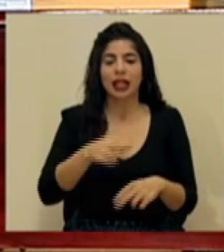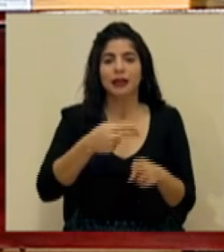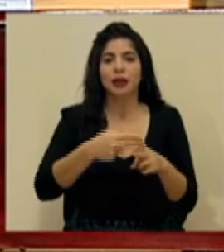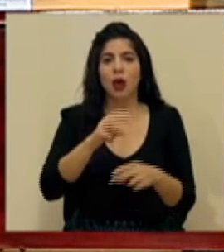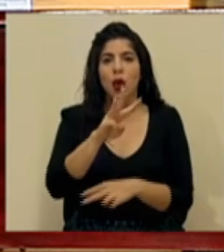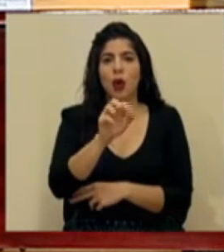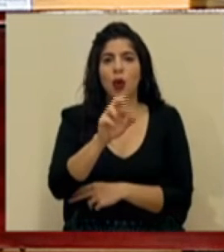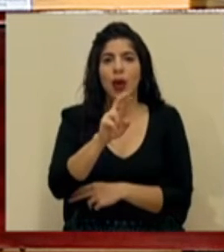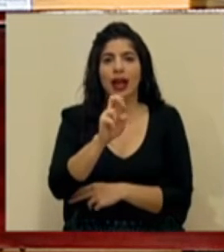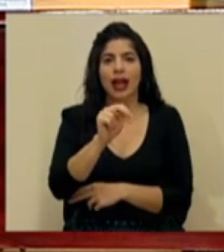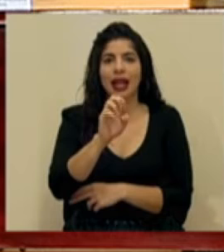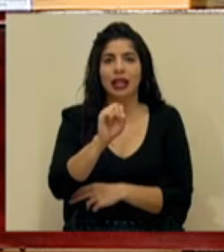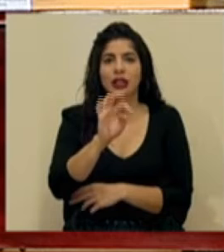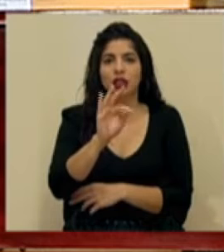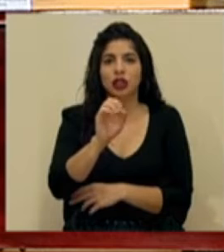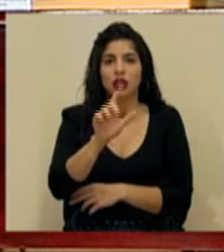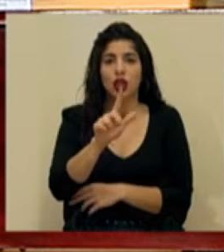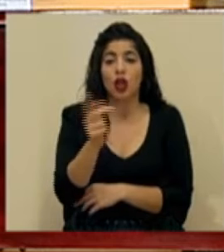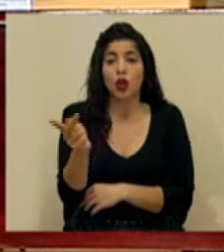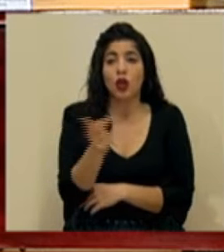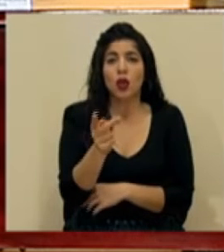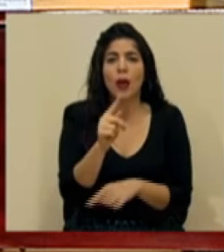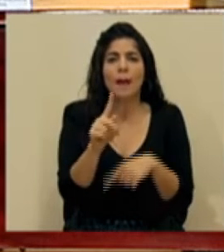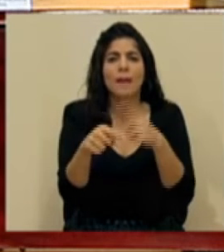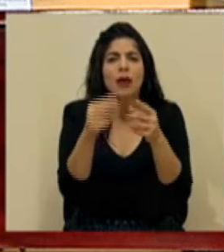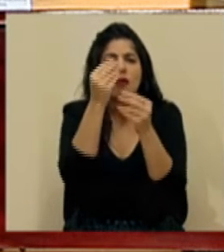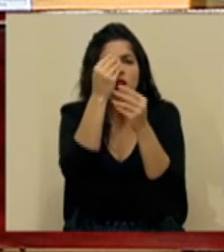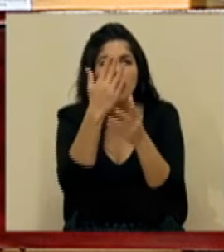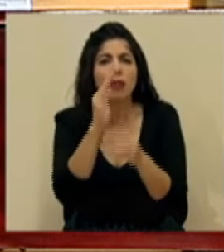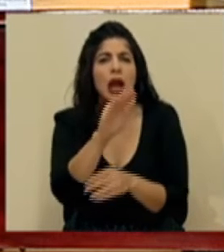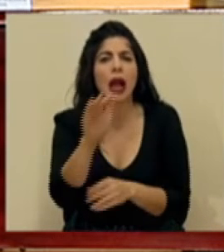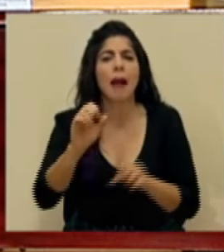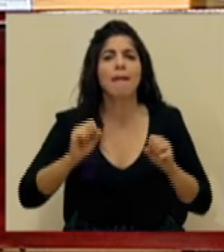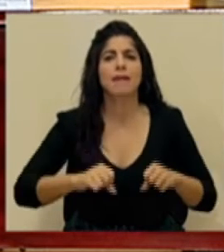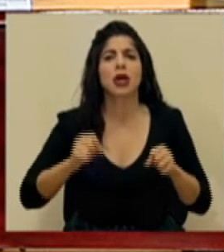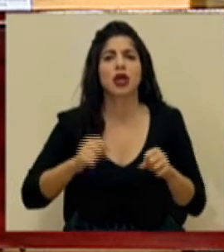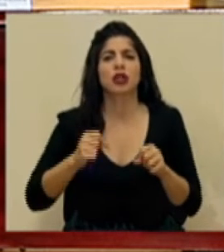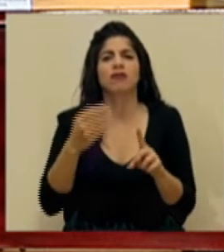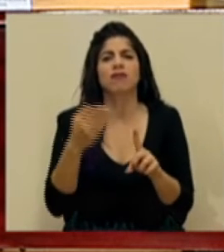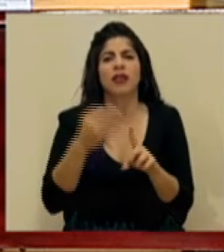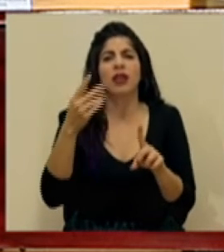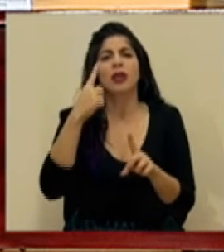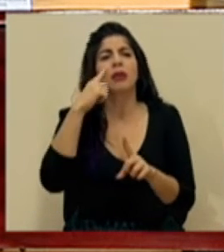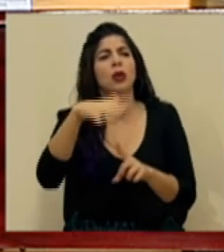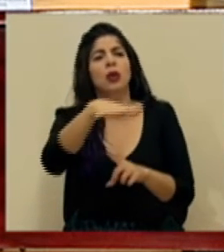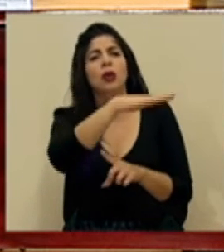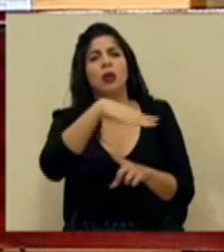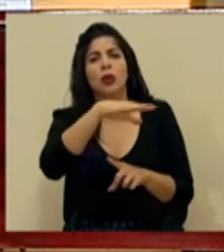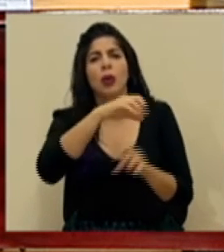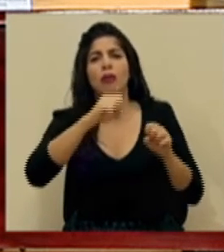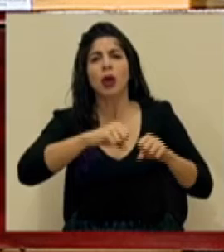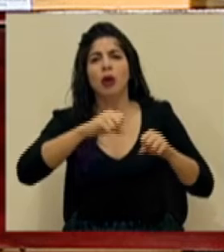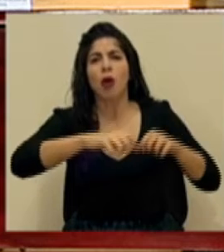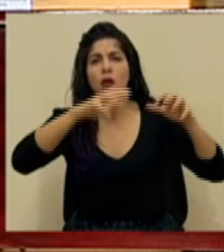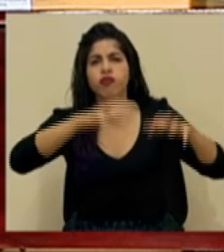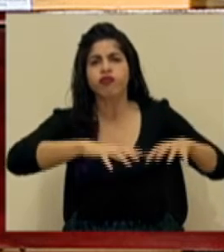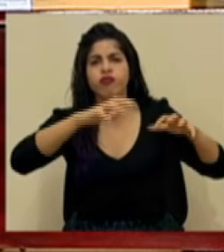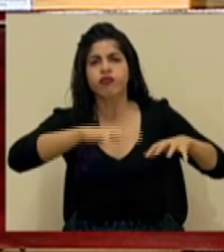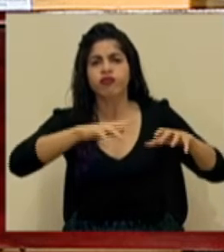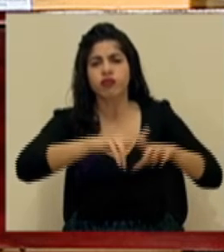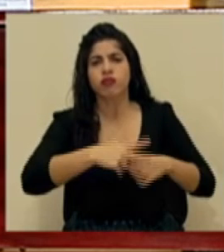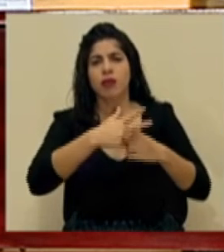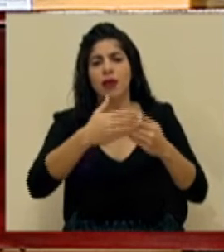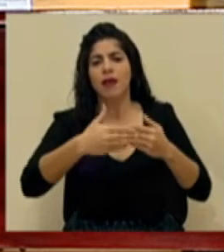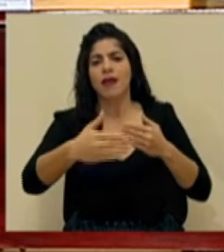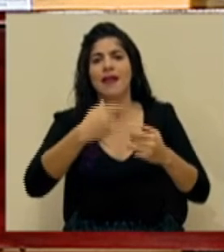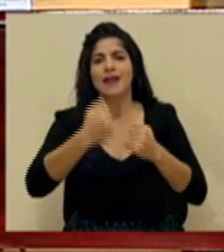Werner Stoltz. Ambos nos informarán sobre el aviso de posible afectación por un sistema de baja presión a partir de este